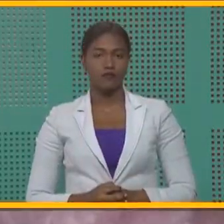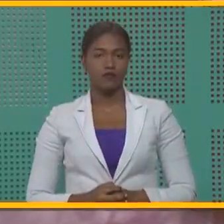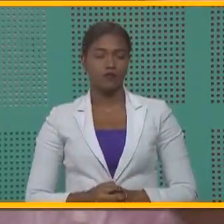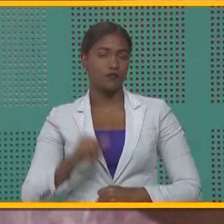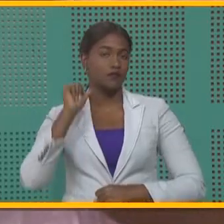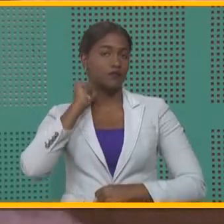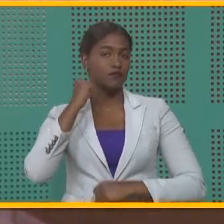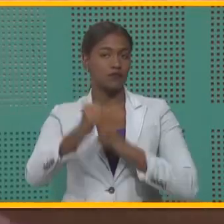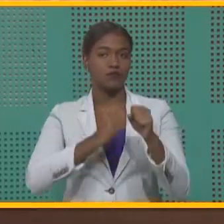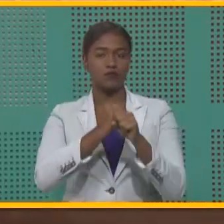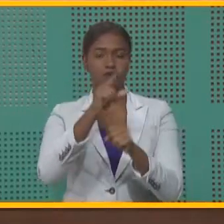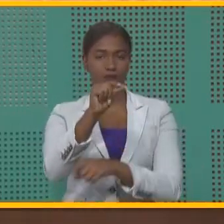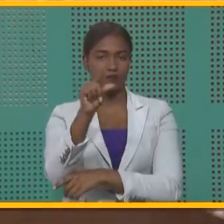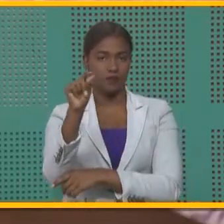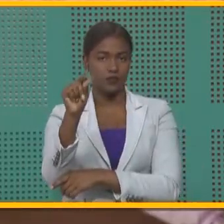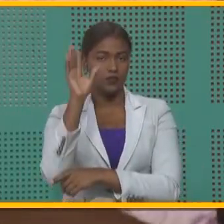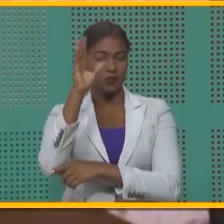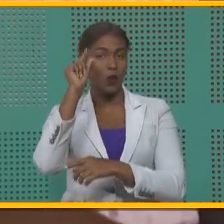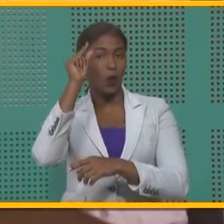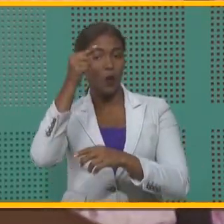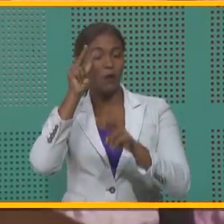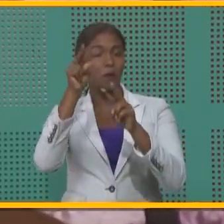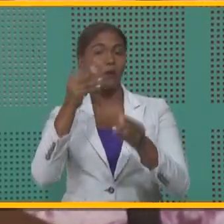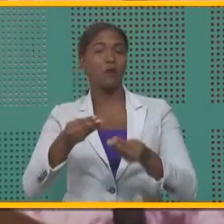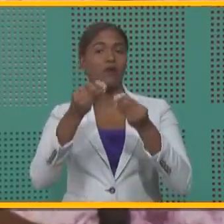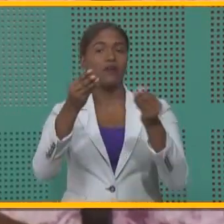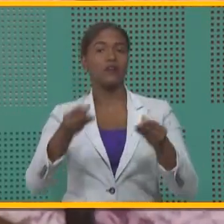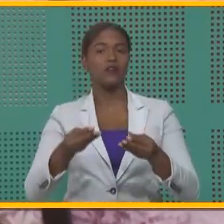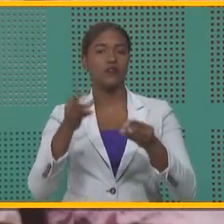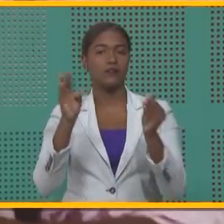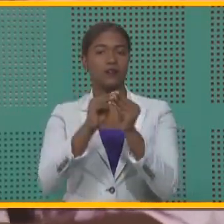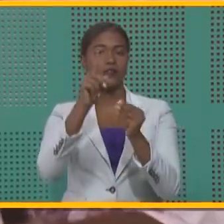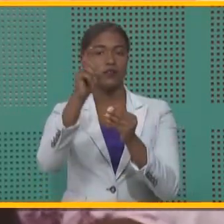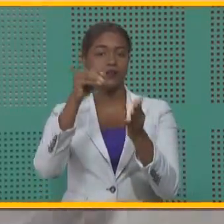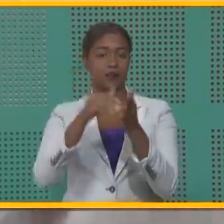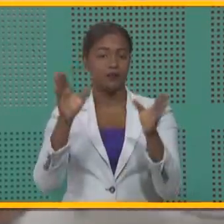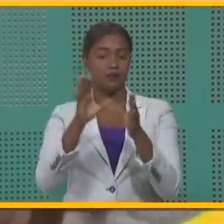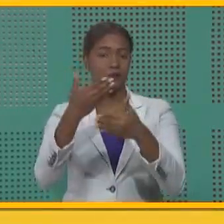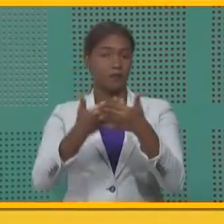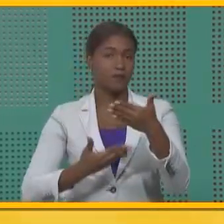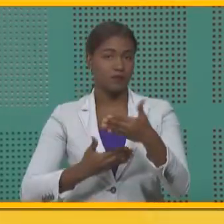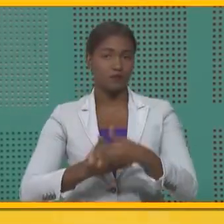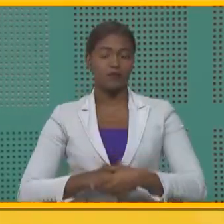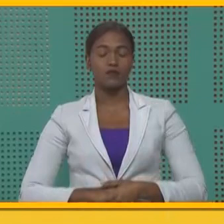Agosto del 2020, el gobierno proyecta entregar más de 100 mil títulos definitivos.